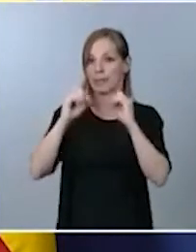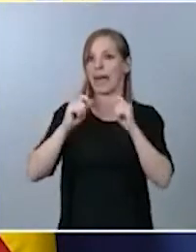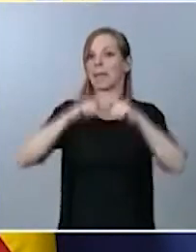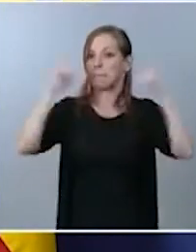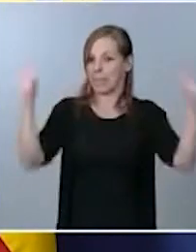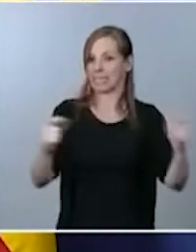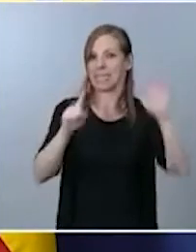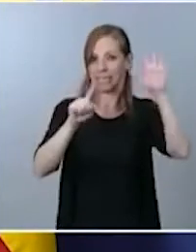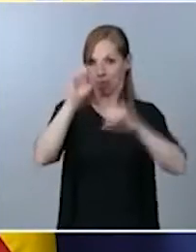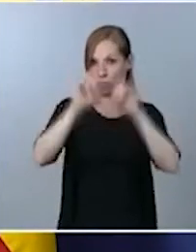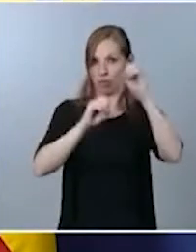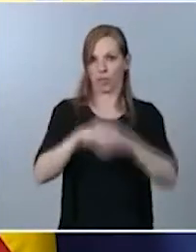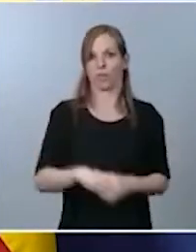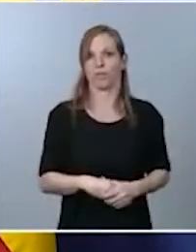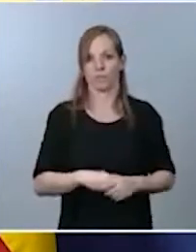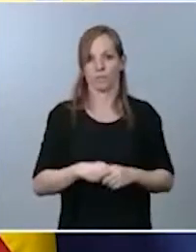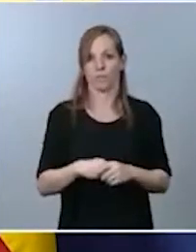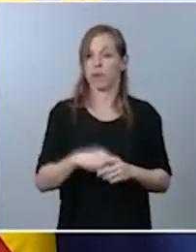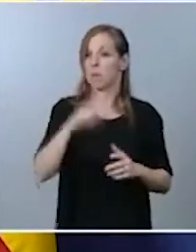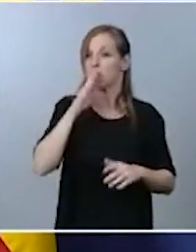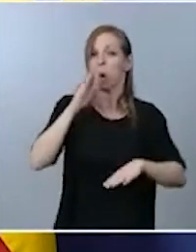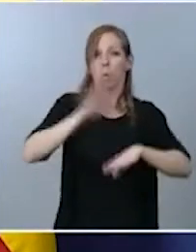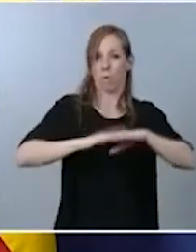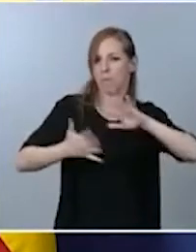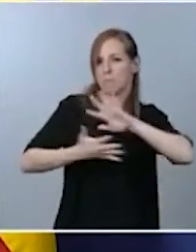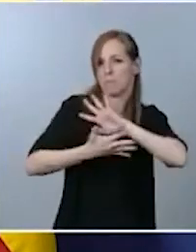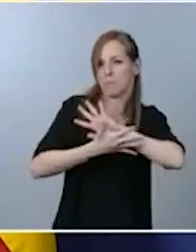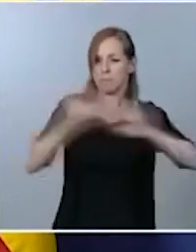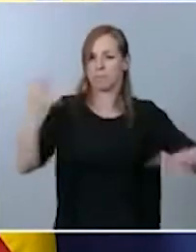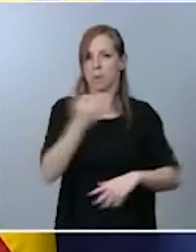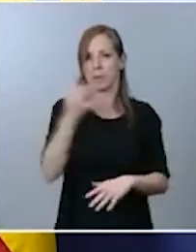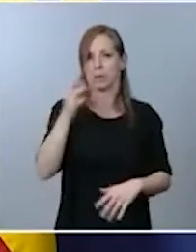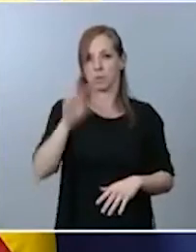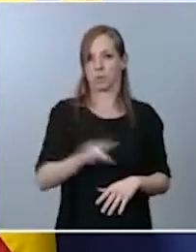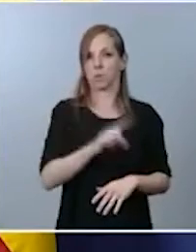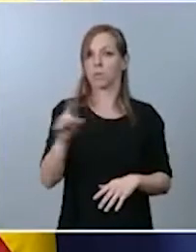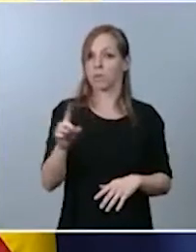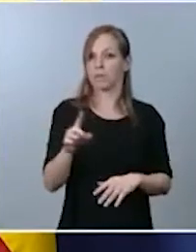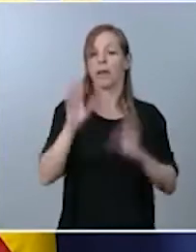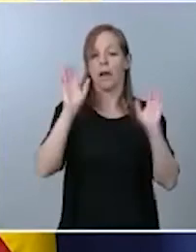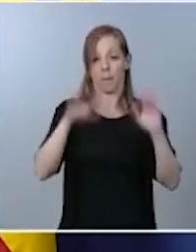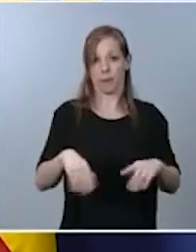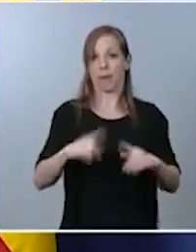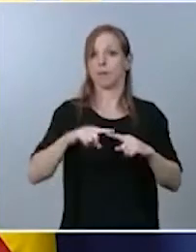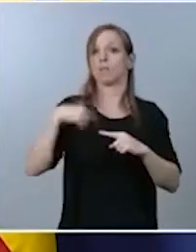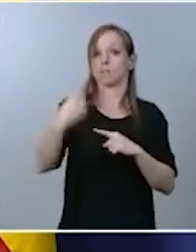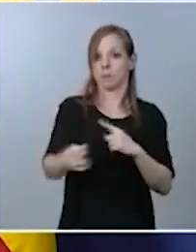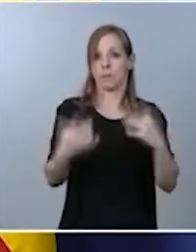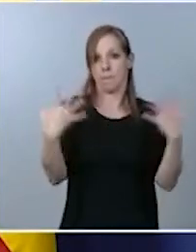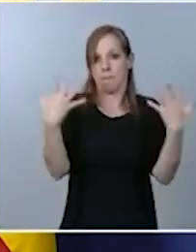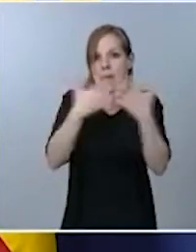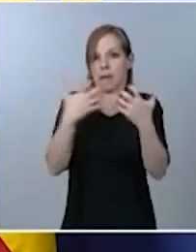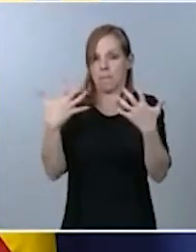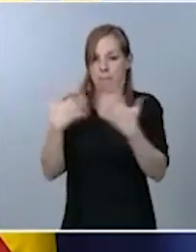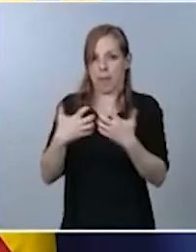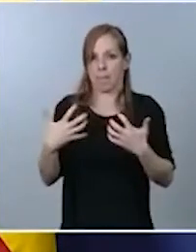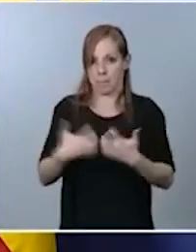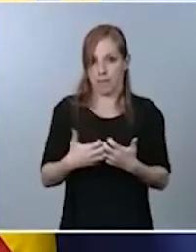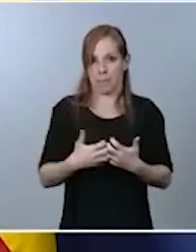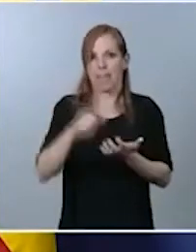velocidad inadecuada es la causa de un elevado número de los siniestros que se producen en la ciudad.